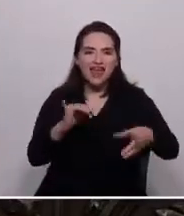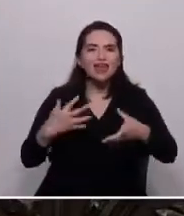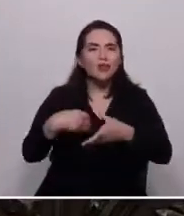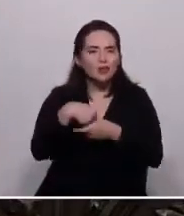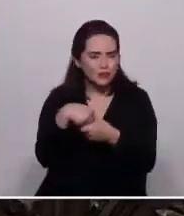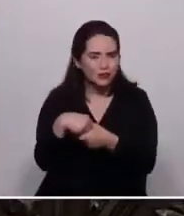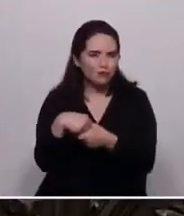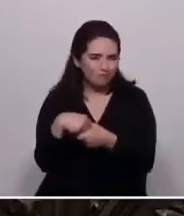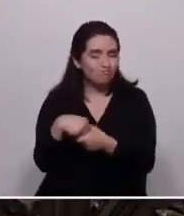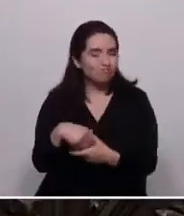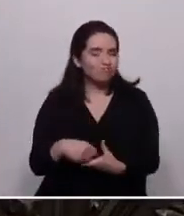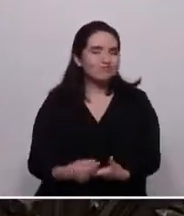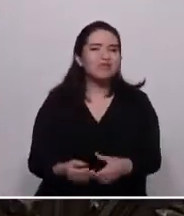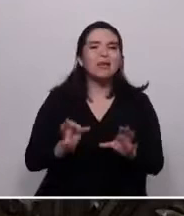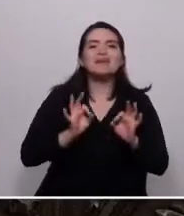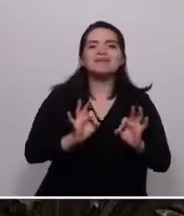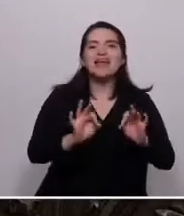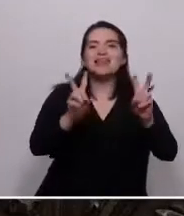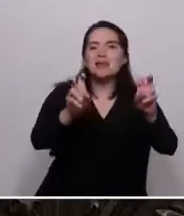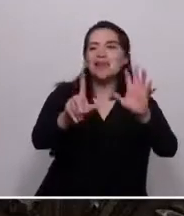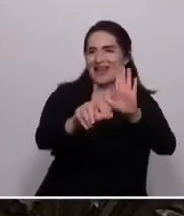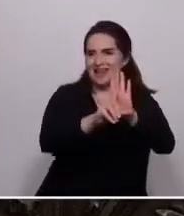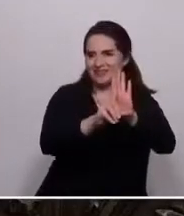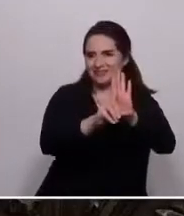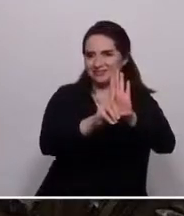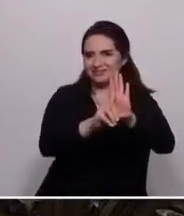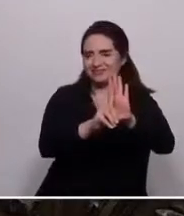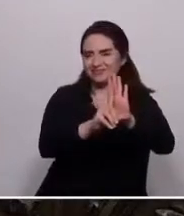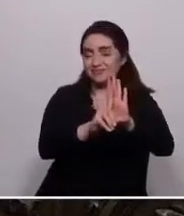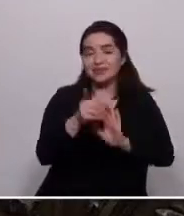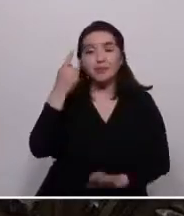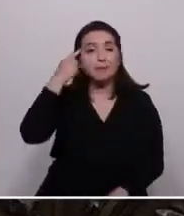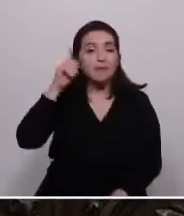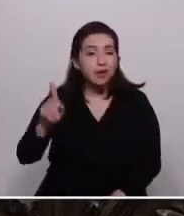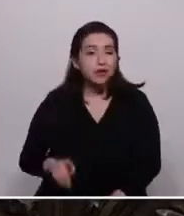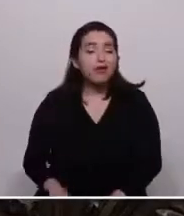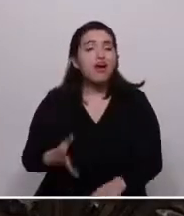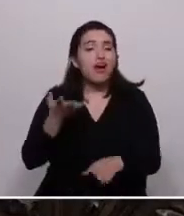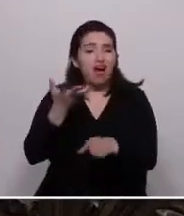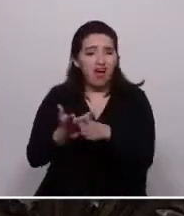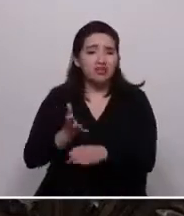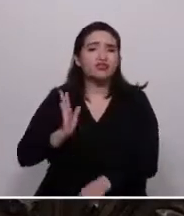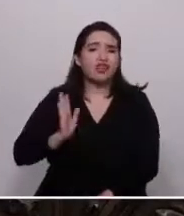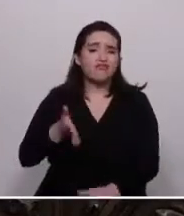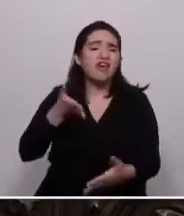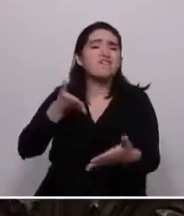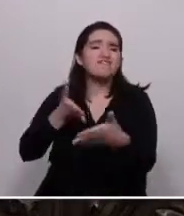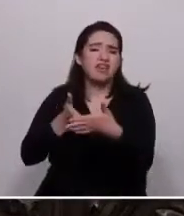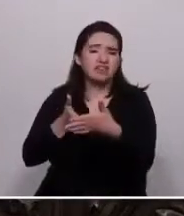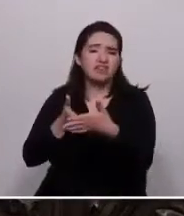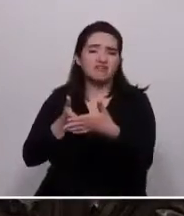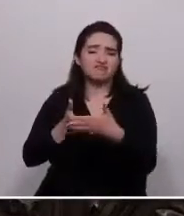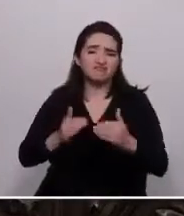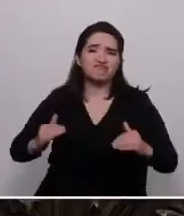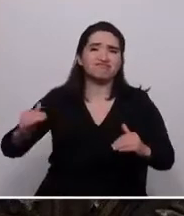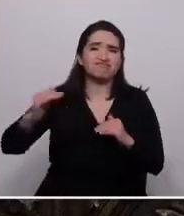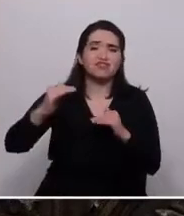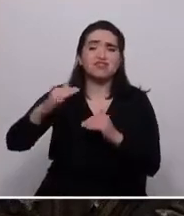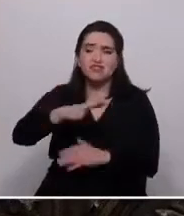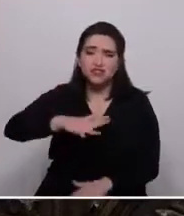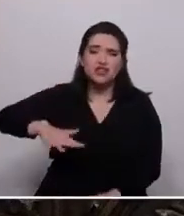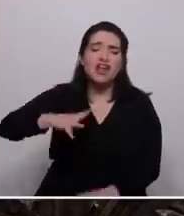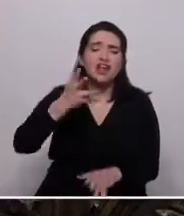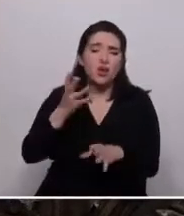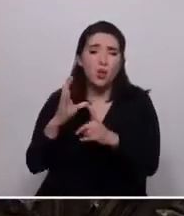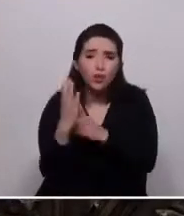especialmente en el ámbito legislativo. Sin embargo, hay brechas y barreras sociales y culturales que aún persisten y